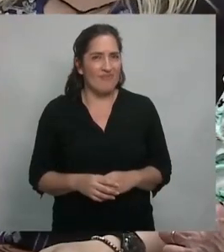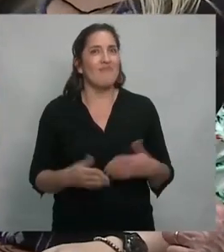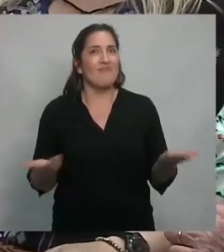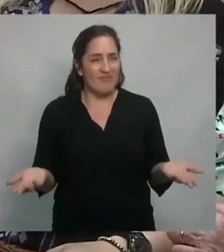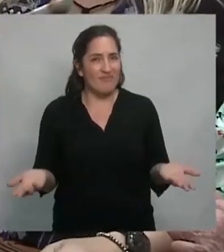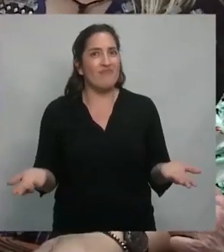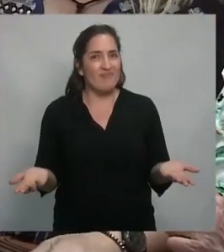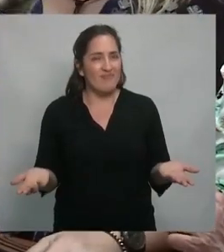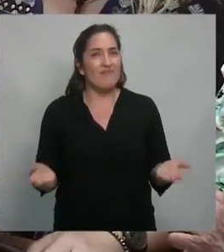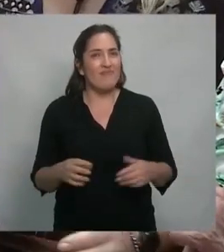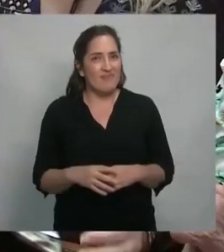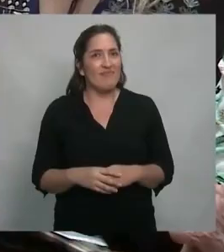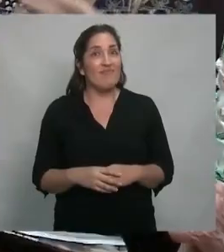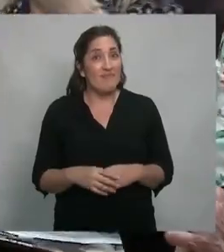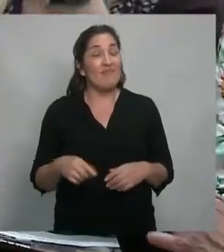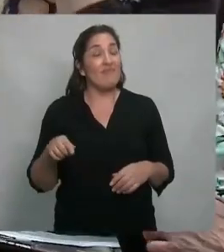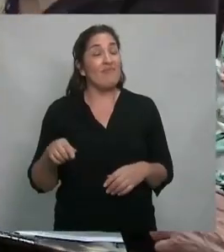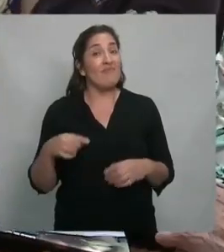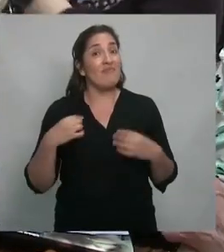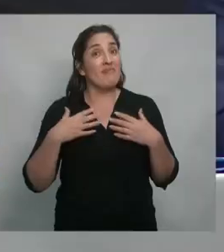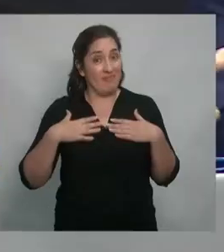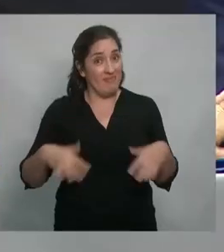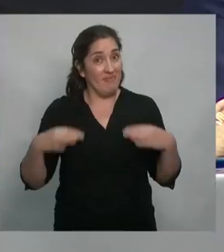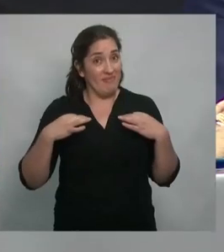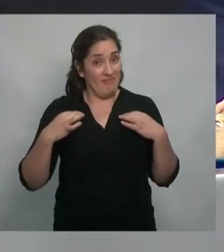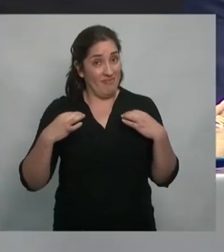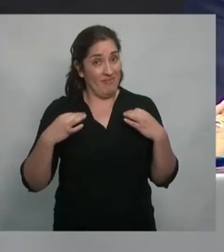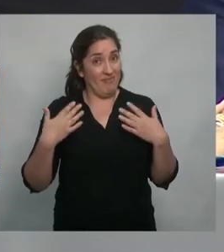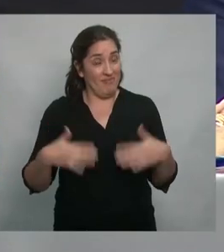exactamente esta esta remera